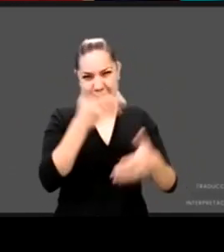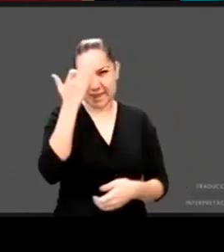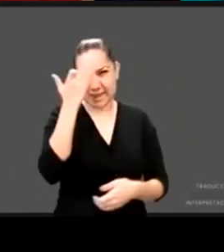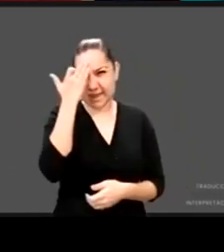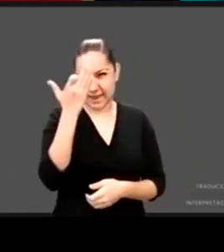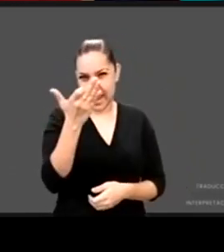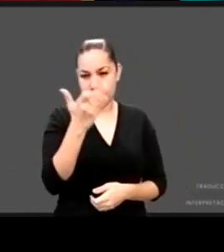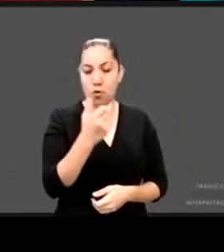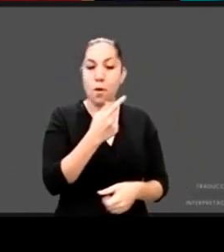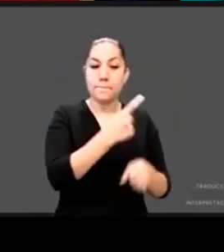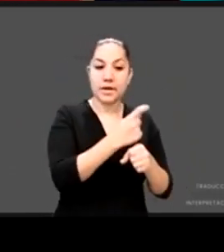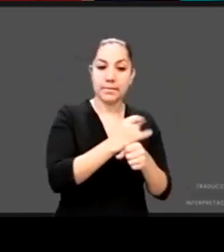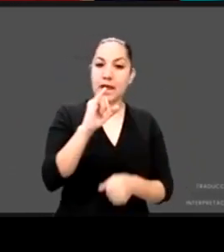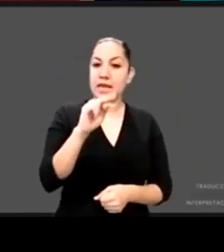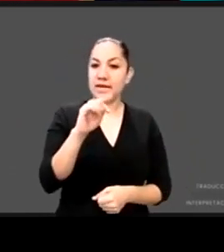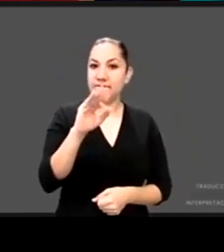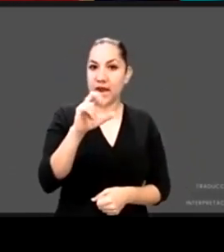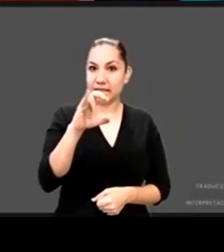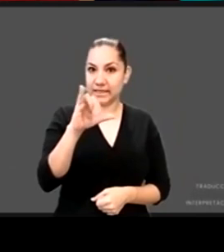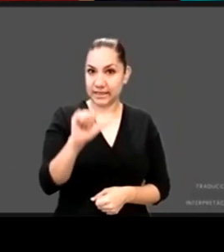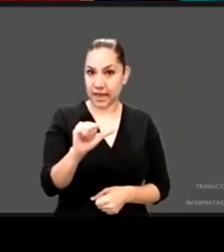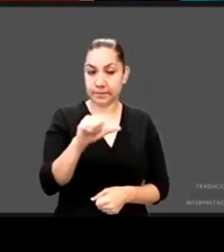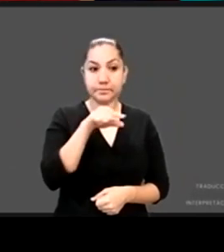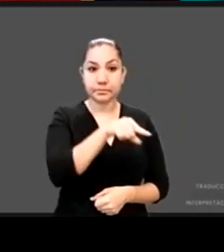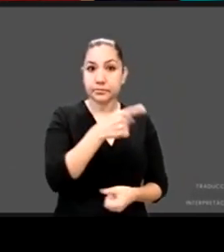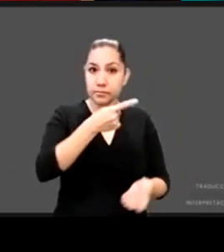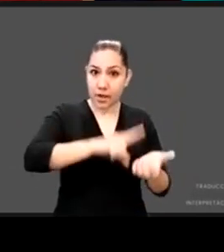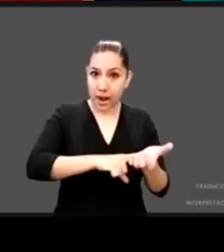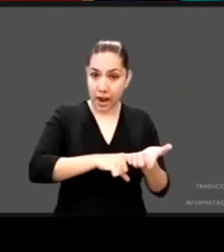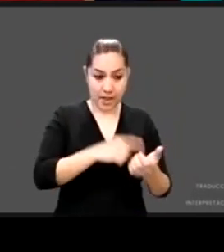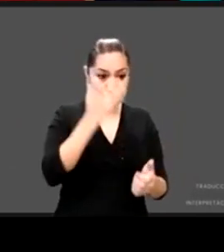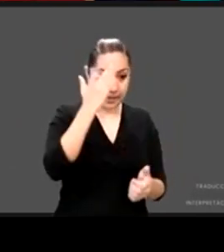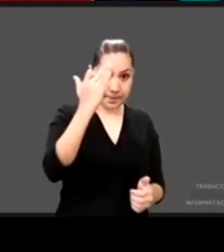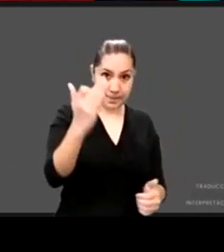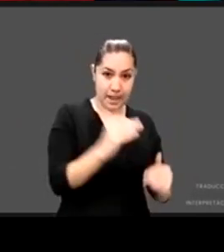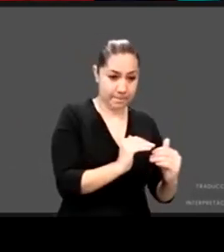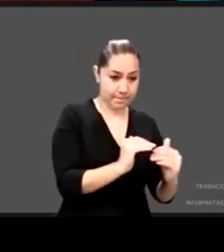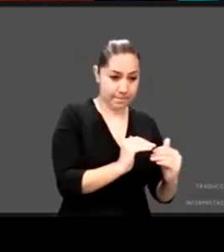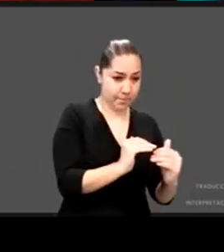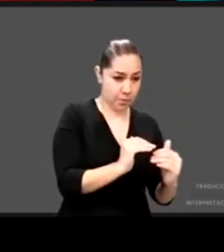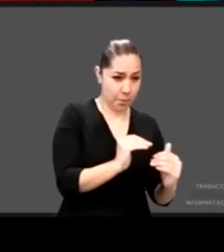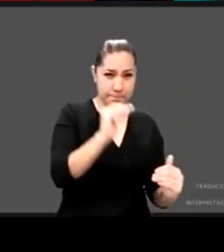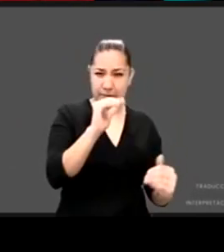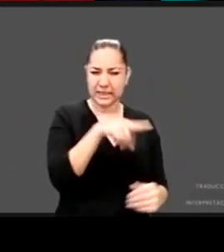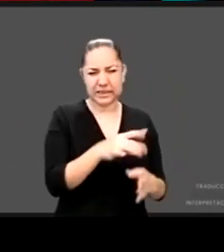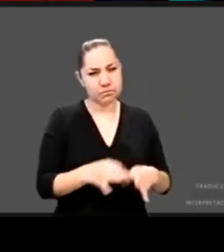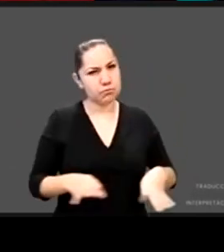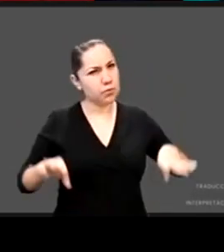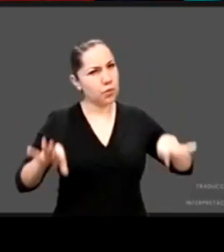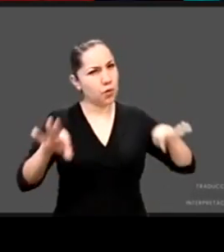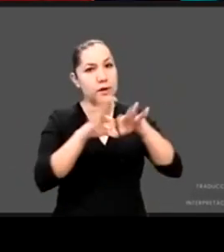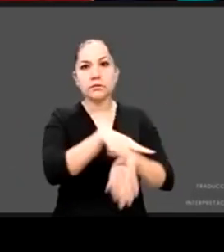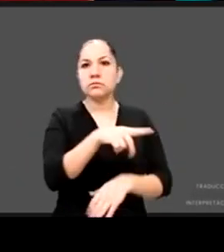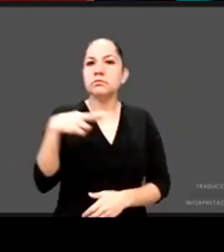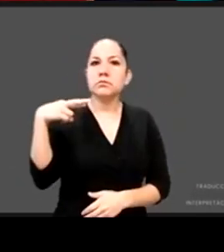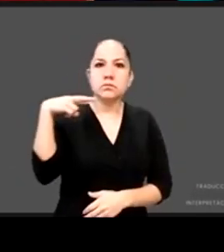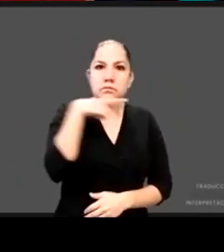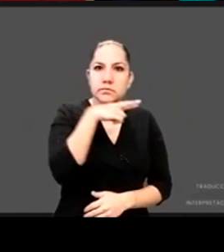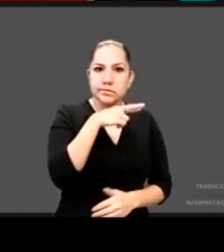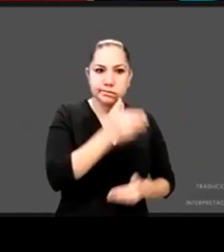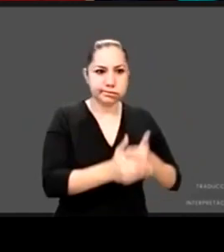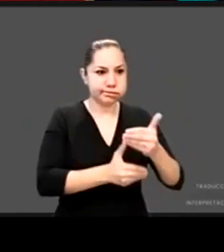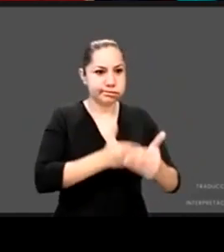periodo de vida que es clave en la vida de los seres humanos por ser el de más acelerado crecimiento y desarrollo.